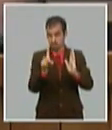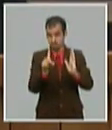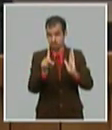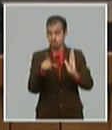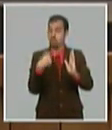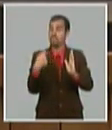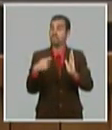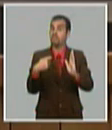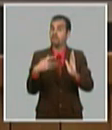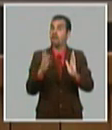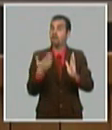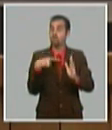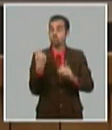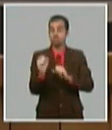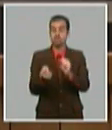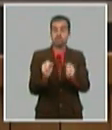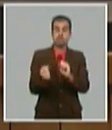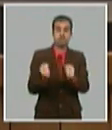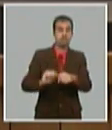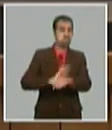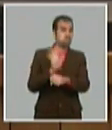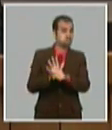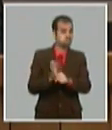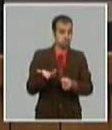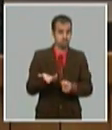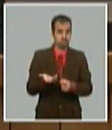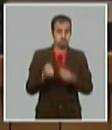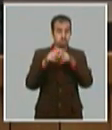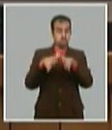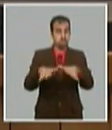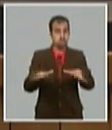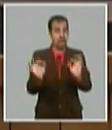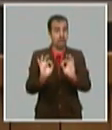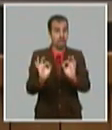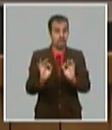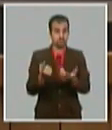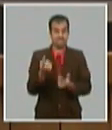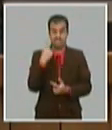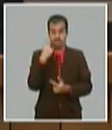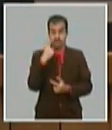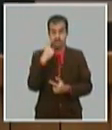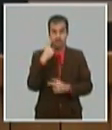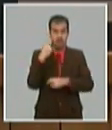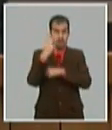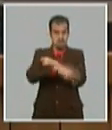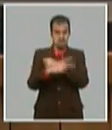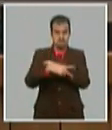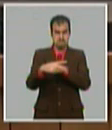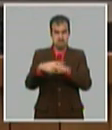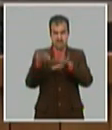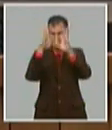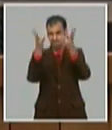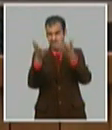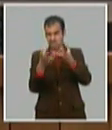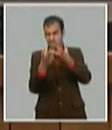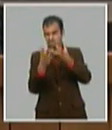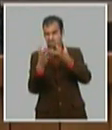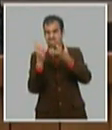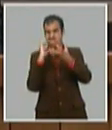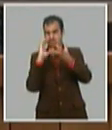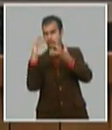la pandemia y evitar retrocesos que ya se ven en otros países esa culpa que puse que es una V así